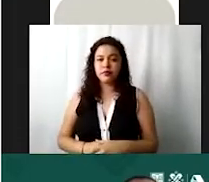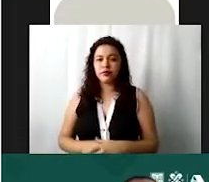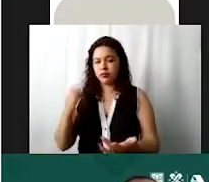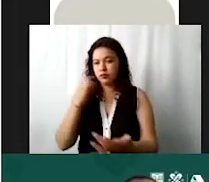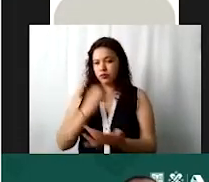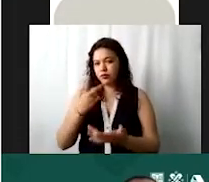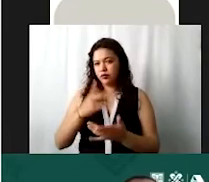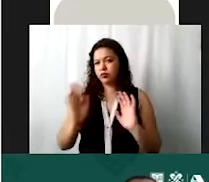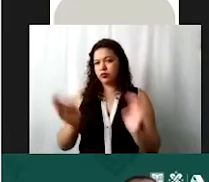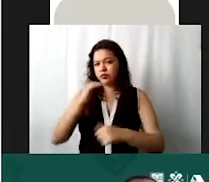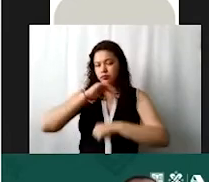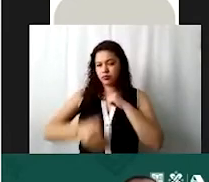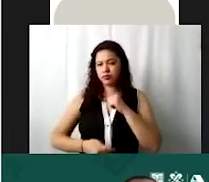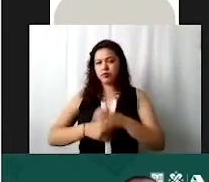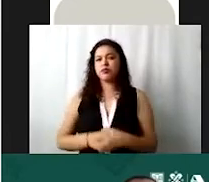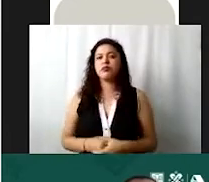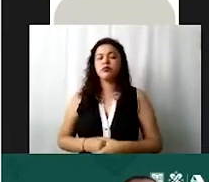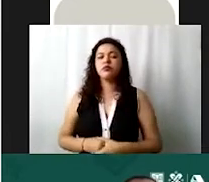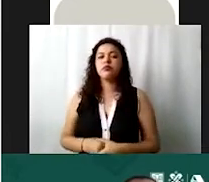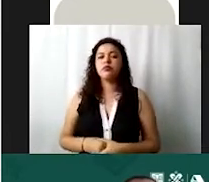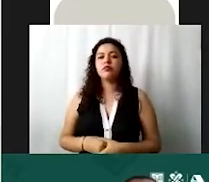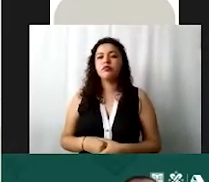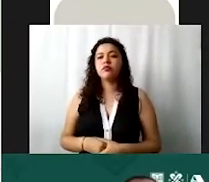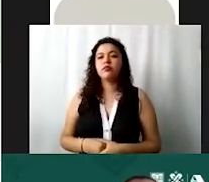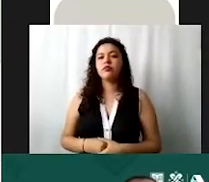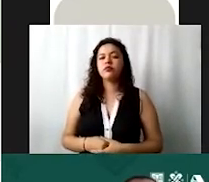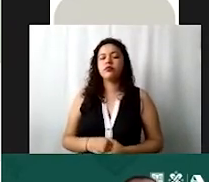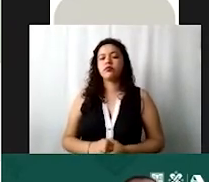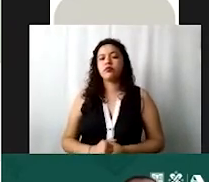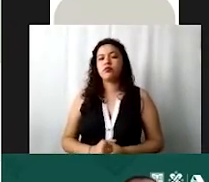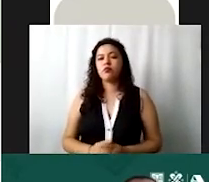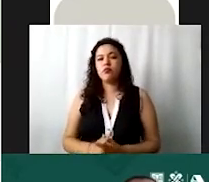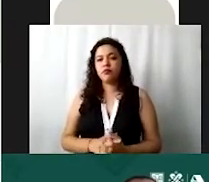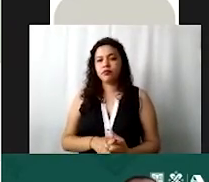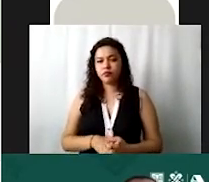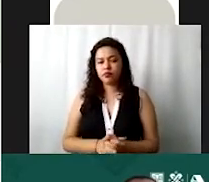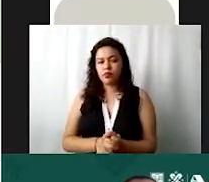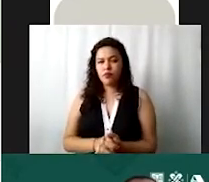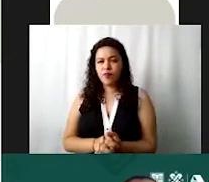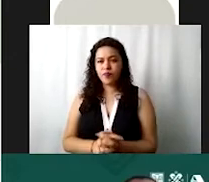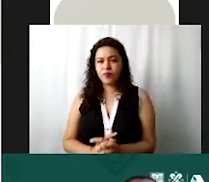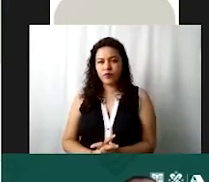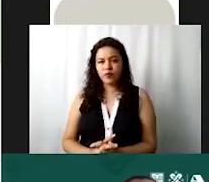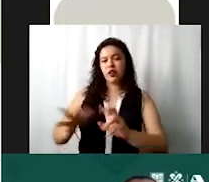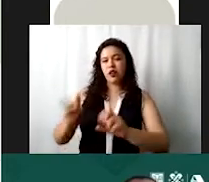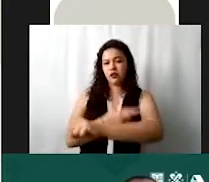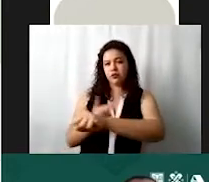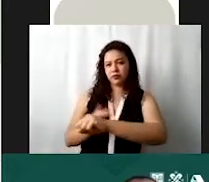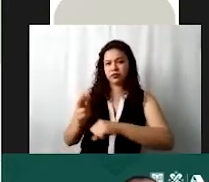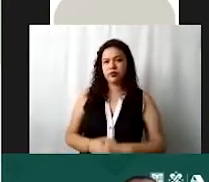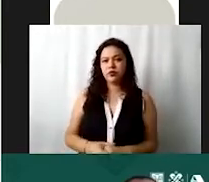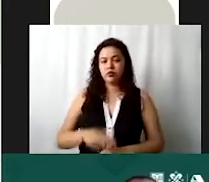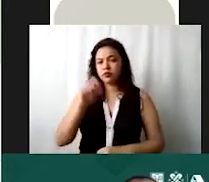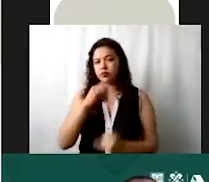ahí queda. Damos terminar y se puede visualizar ya el registro de nuestra inversión. Ahora vamos a hacer lo mismo